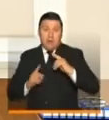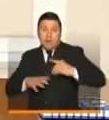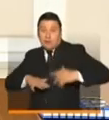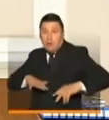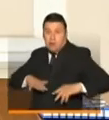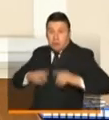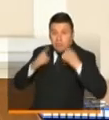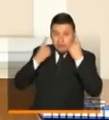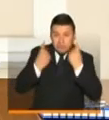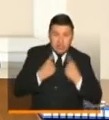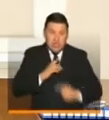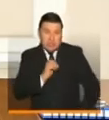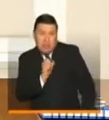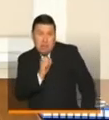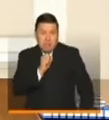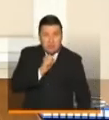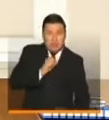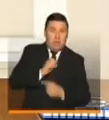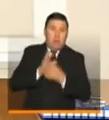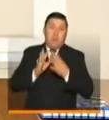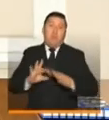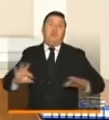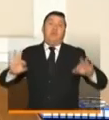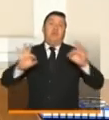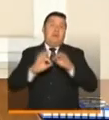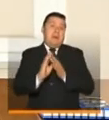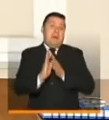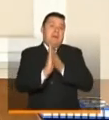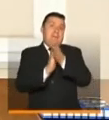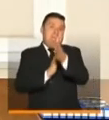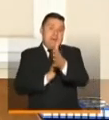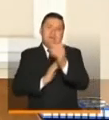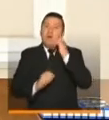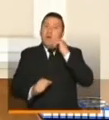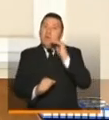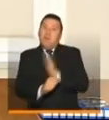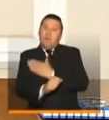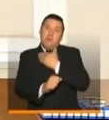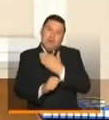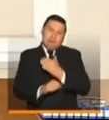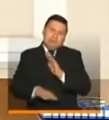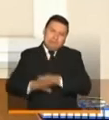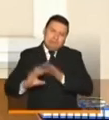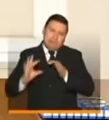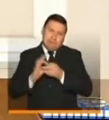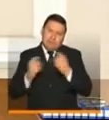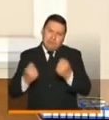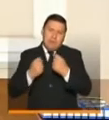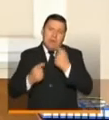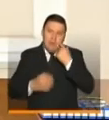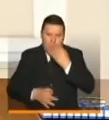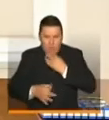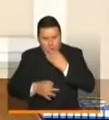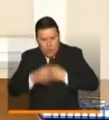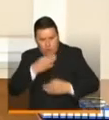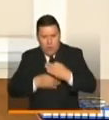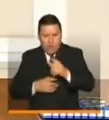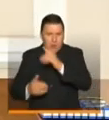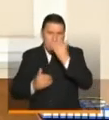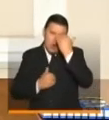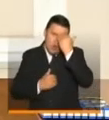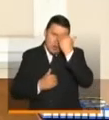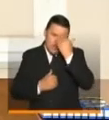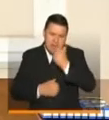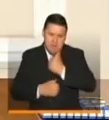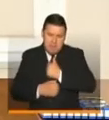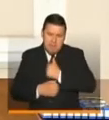champeta en nuestro país, que ha hecho este importante mensaje a través de la música y la cultura para el autocuidado, la conciencia